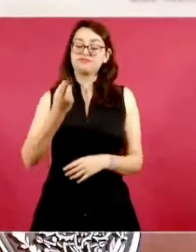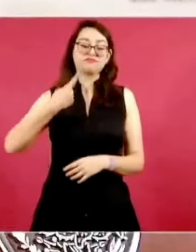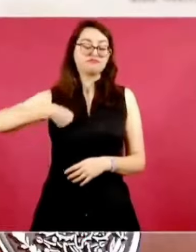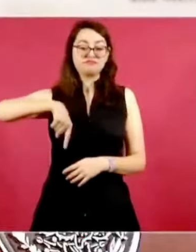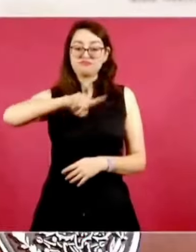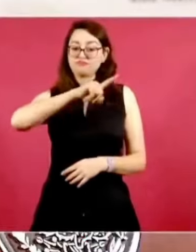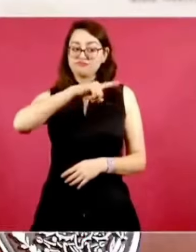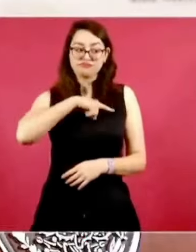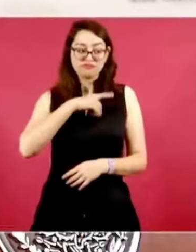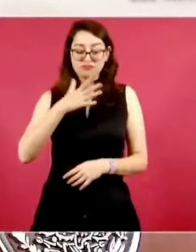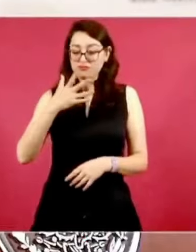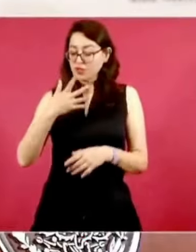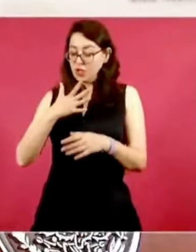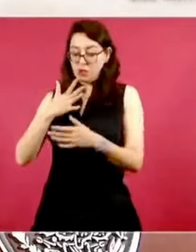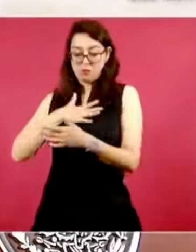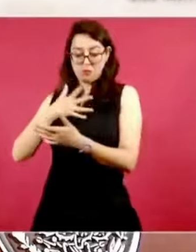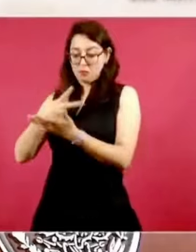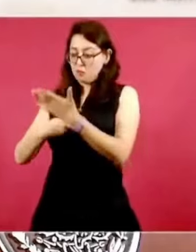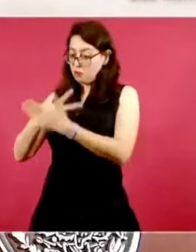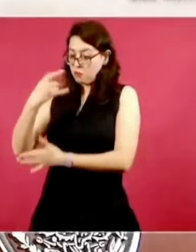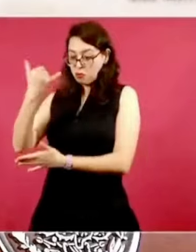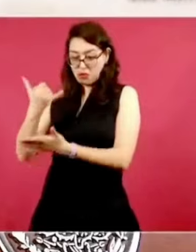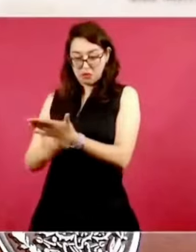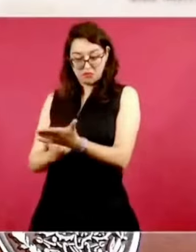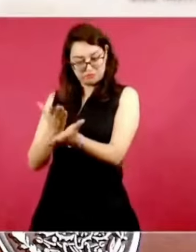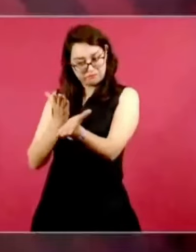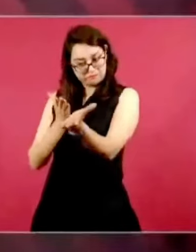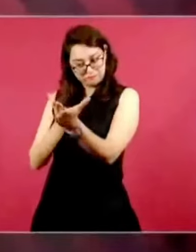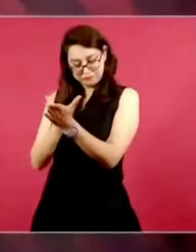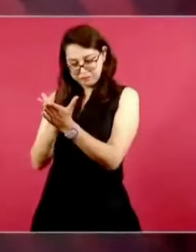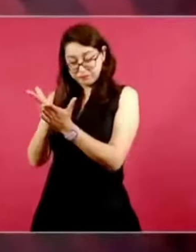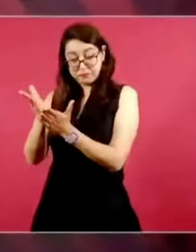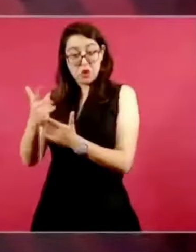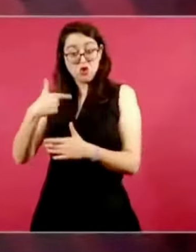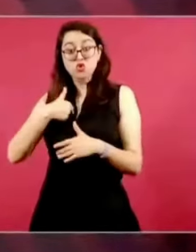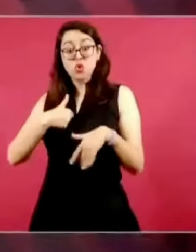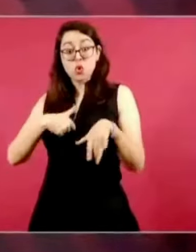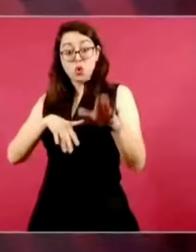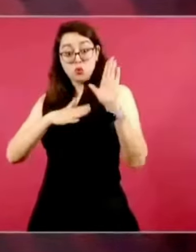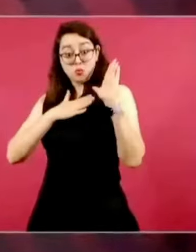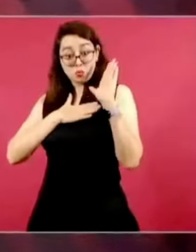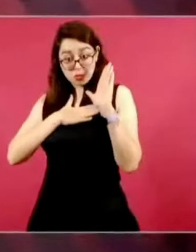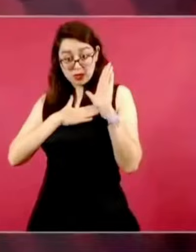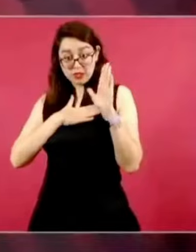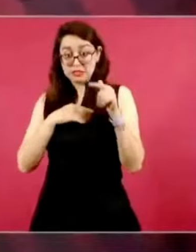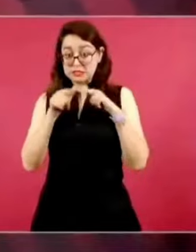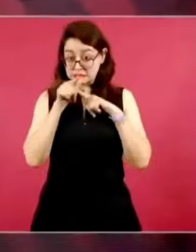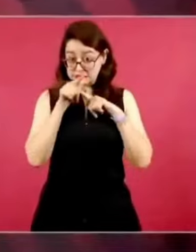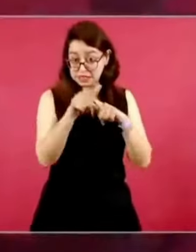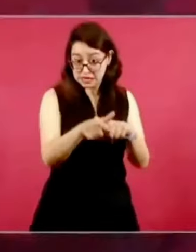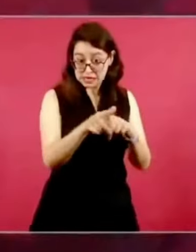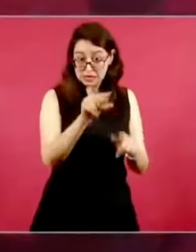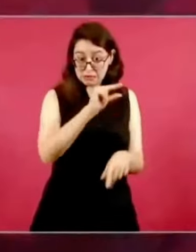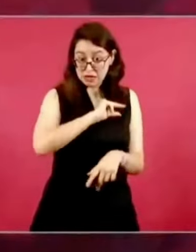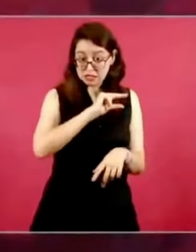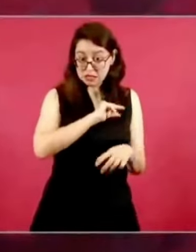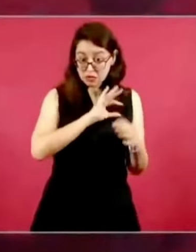diciendo de que íbamos a privatizar